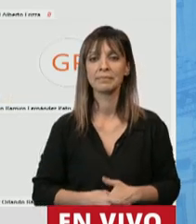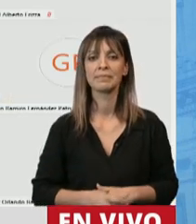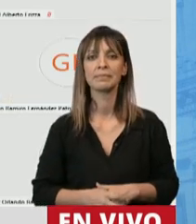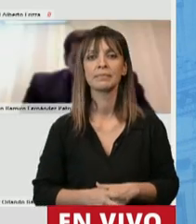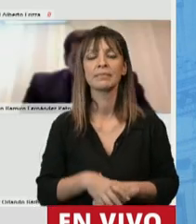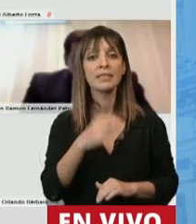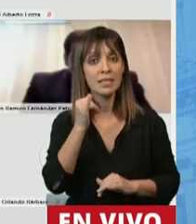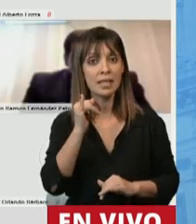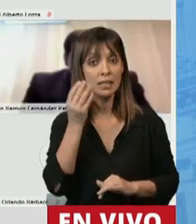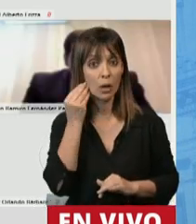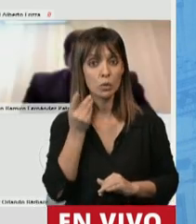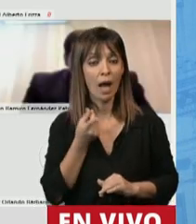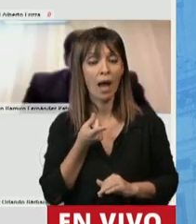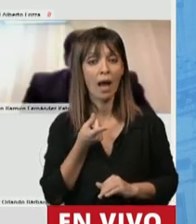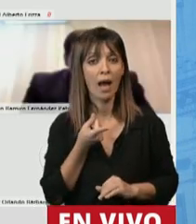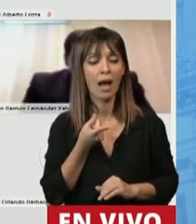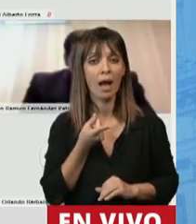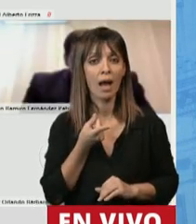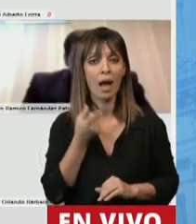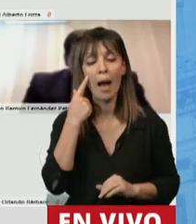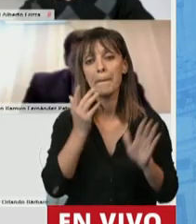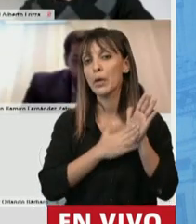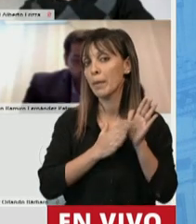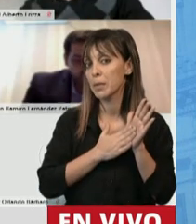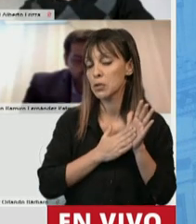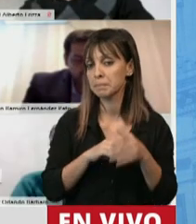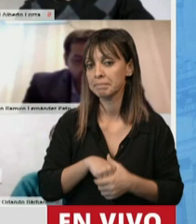Sí. A ver, probemos.